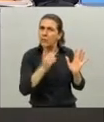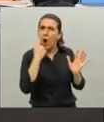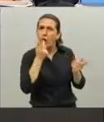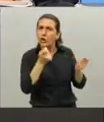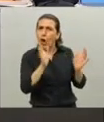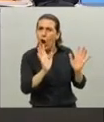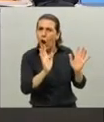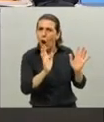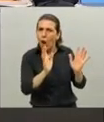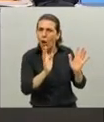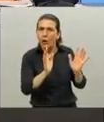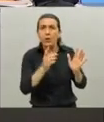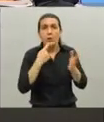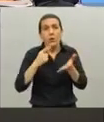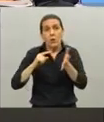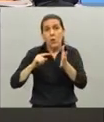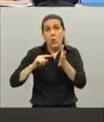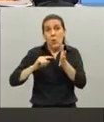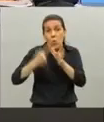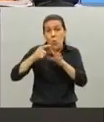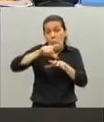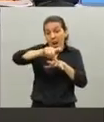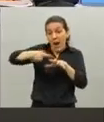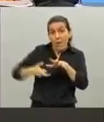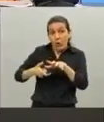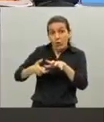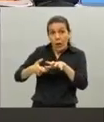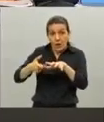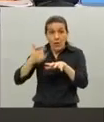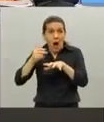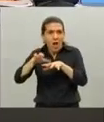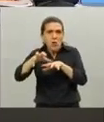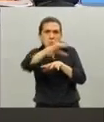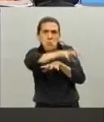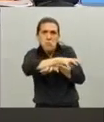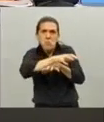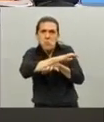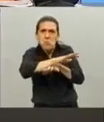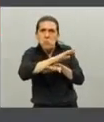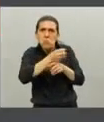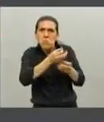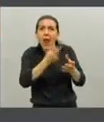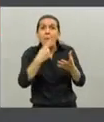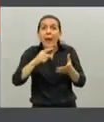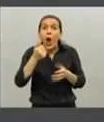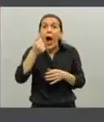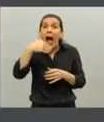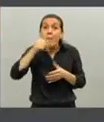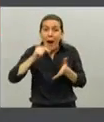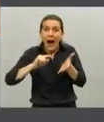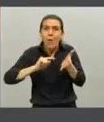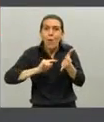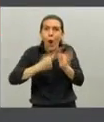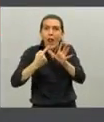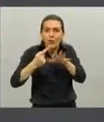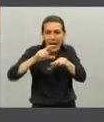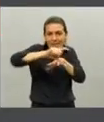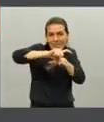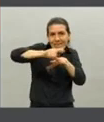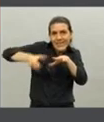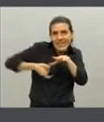Sacamos AMBA, no, sacamos Gran Buenos Aires, exactamente, y el resto de Buenos Aires está muy controlado. Pero el AMBA pesa mucho.